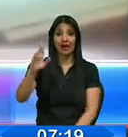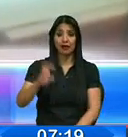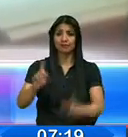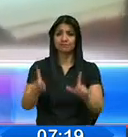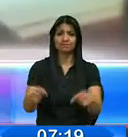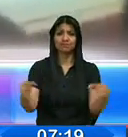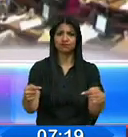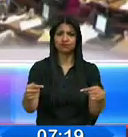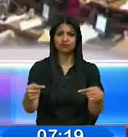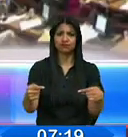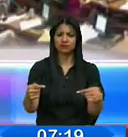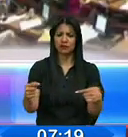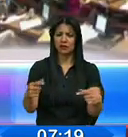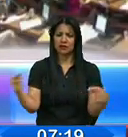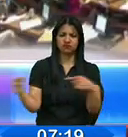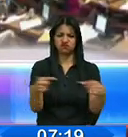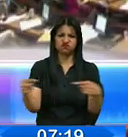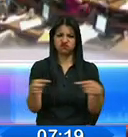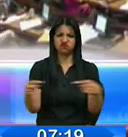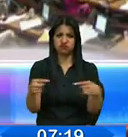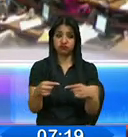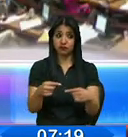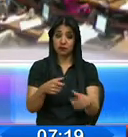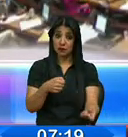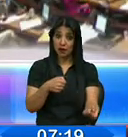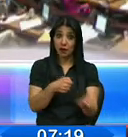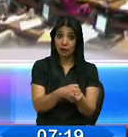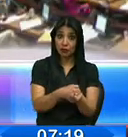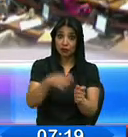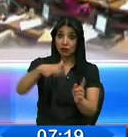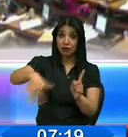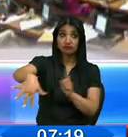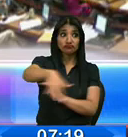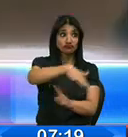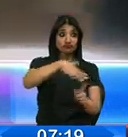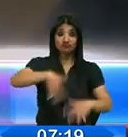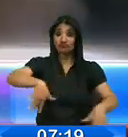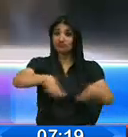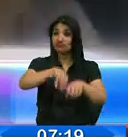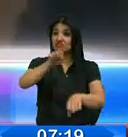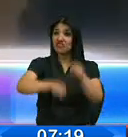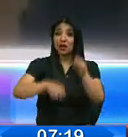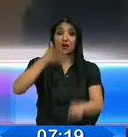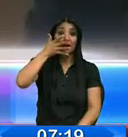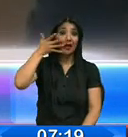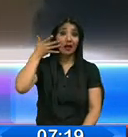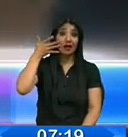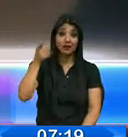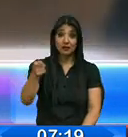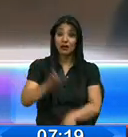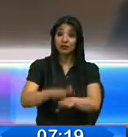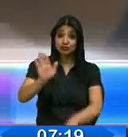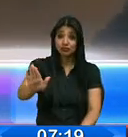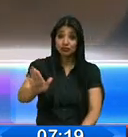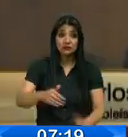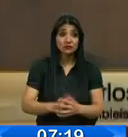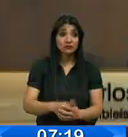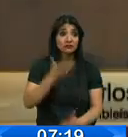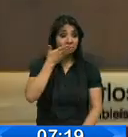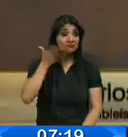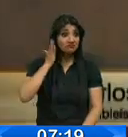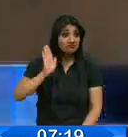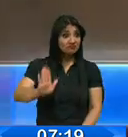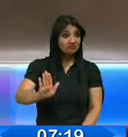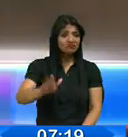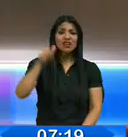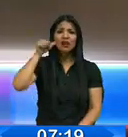Ellos se acusaban mutuamente de haber apoyado la contaminación en la Amazonía ecuatoriana. Y si hay que hablar de traición al pueblo, pues recordemos pues